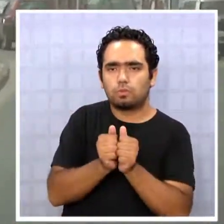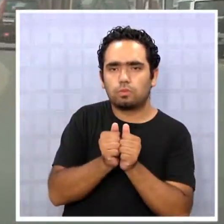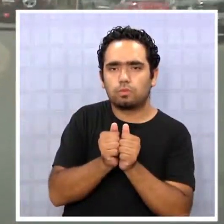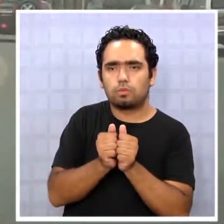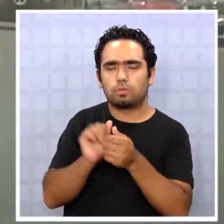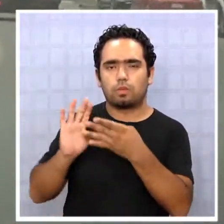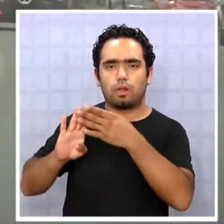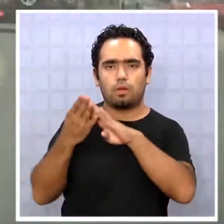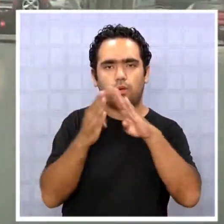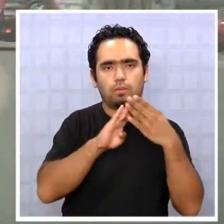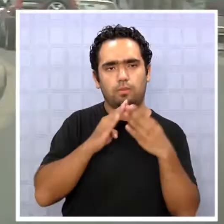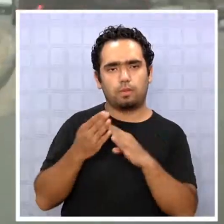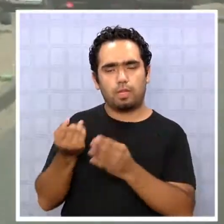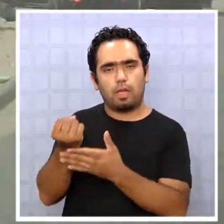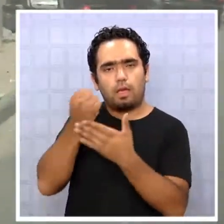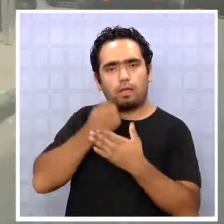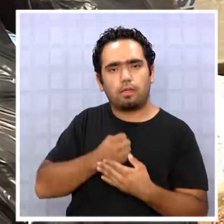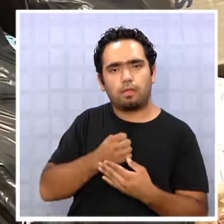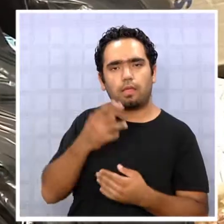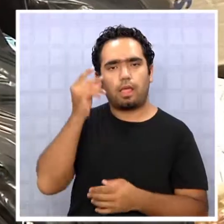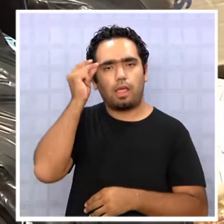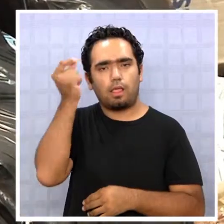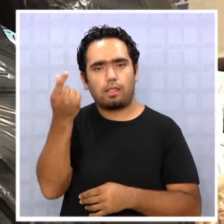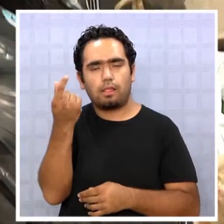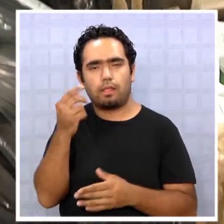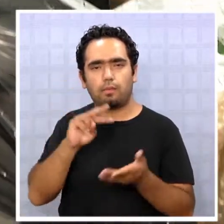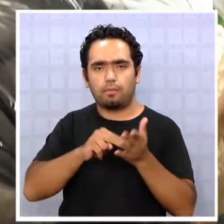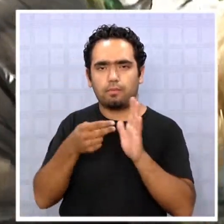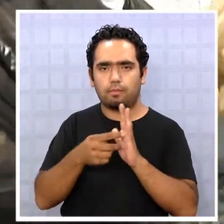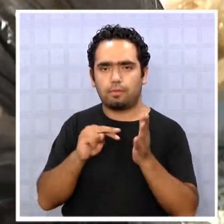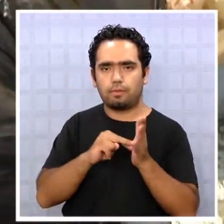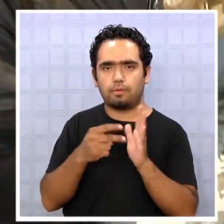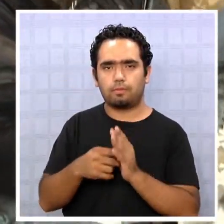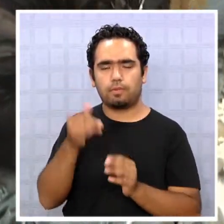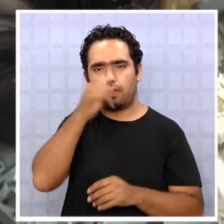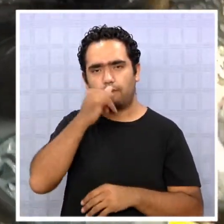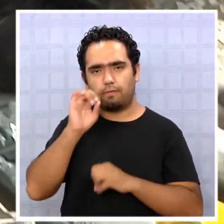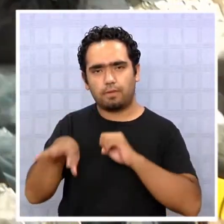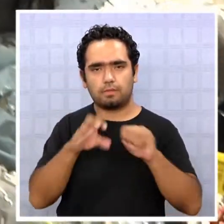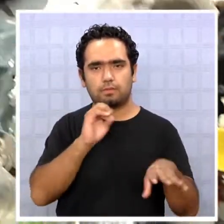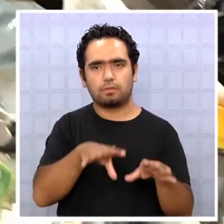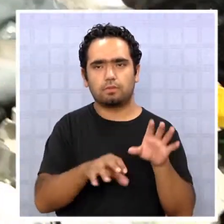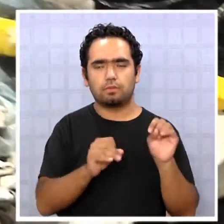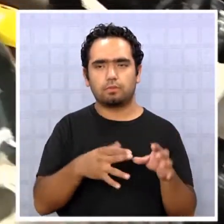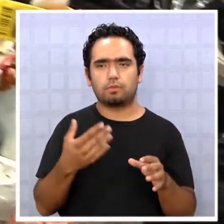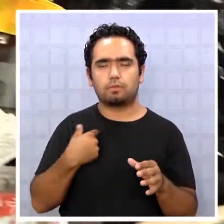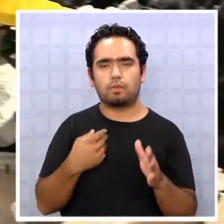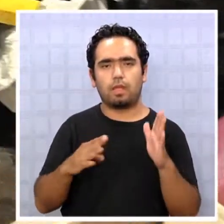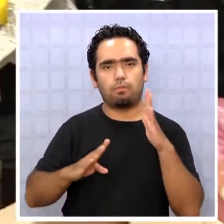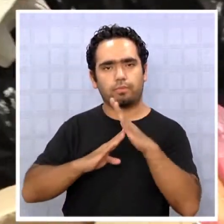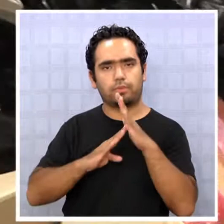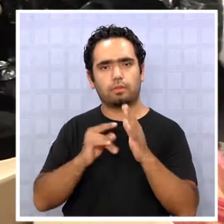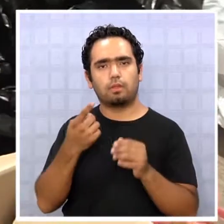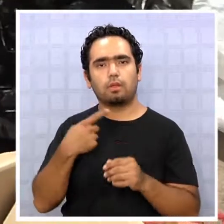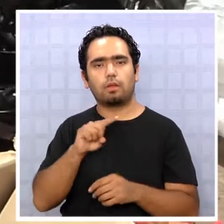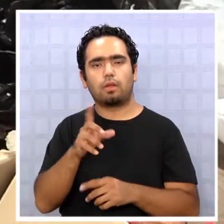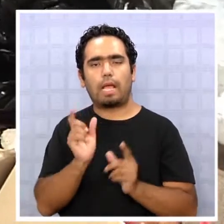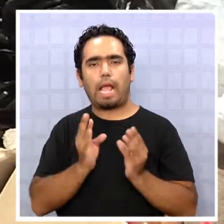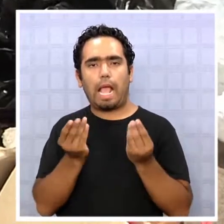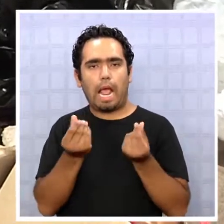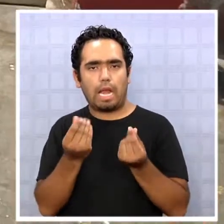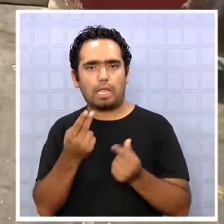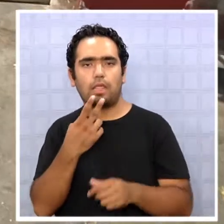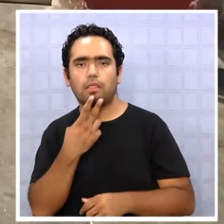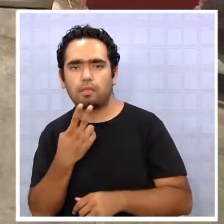colaboración de la comunidad. La idea es evitar que la crisis de la basura se vuelva un tema de nunca acabar, por el fin de nuestra